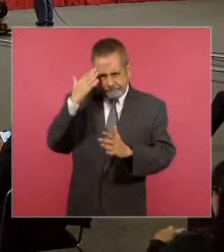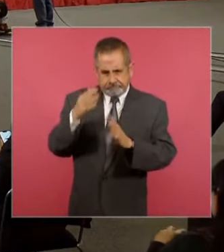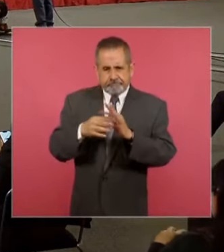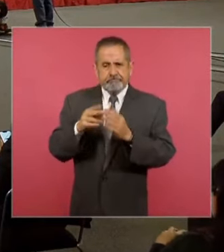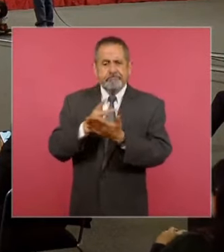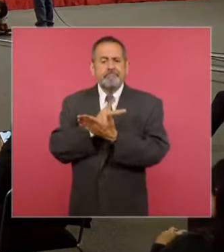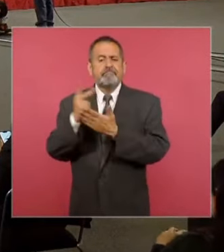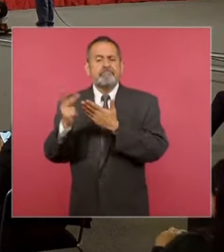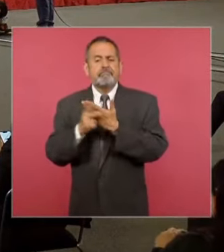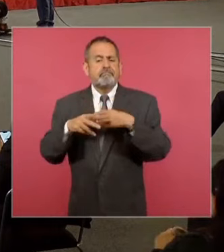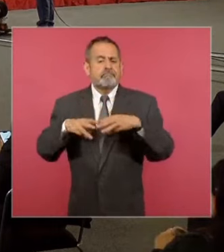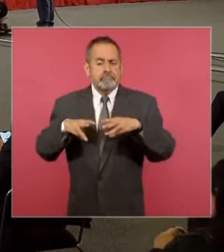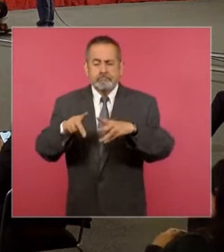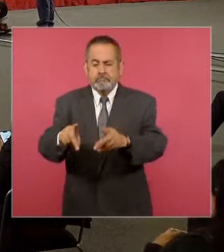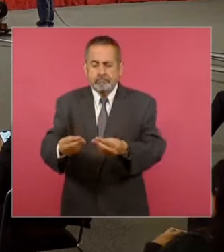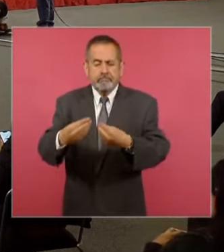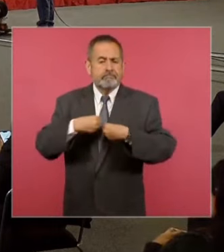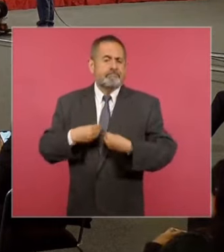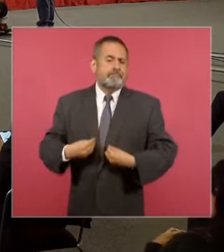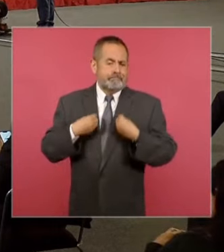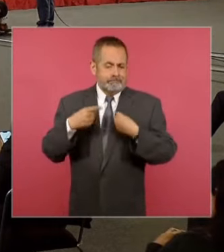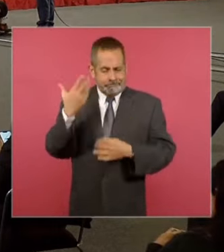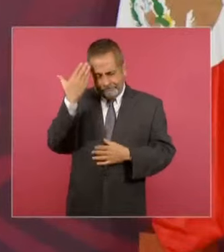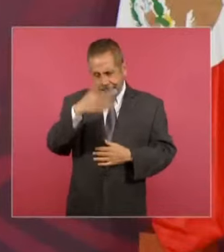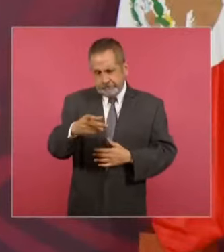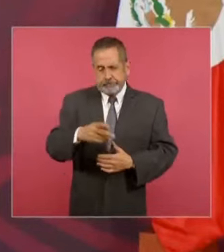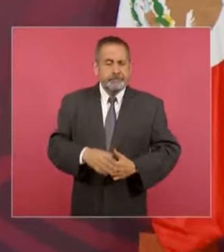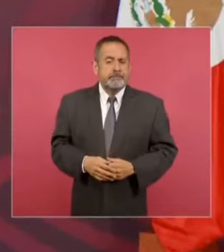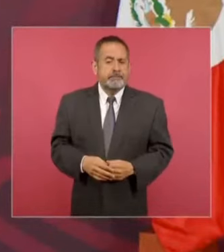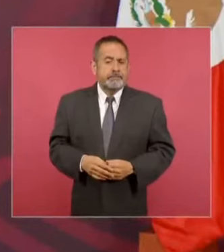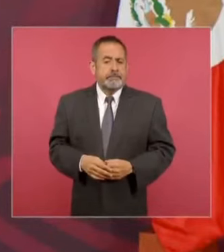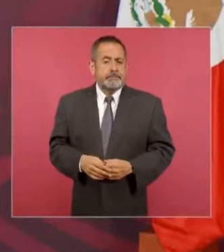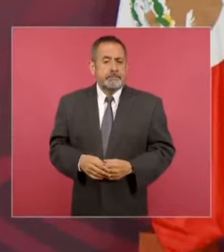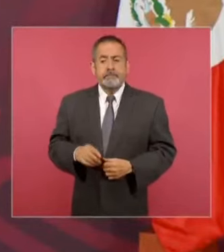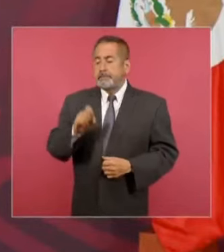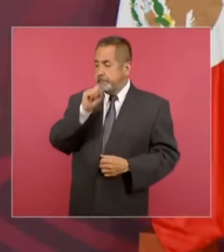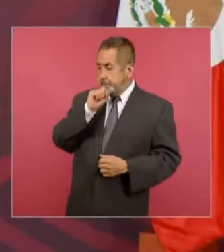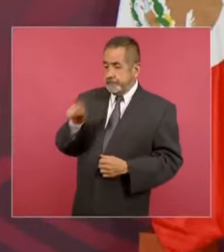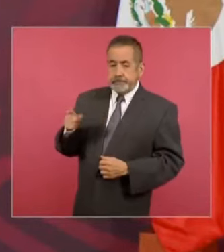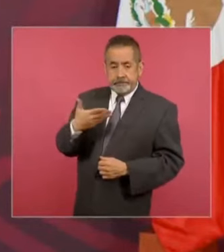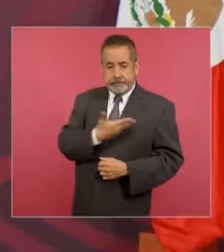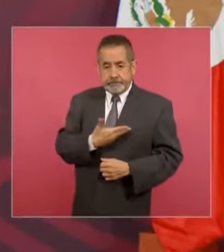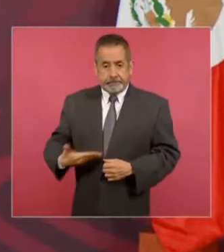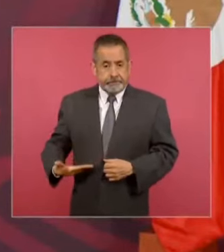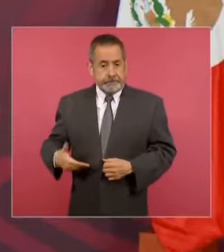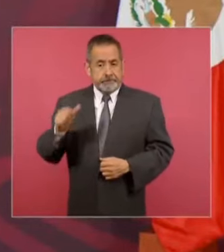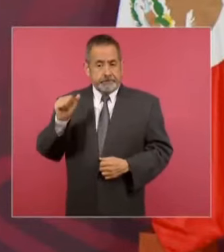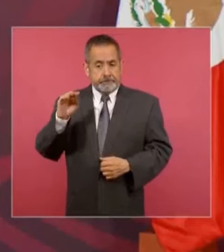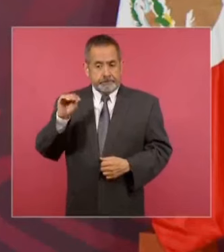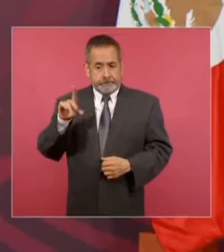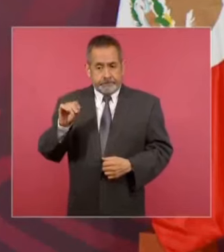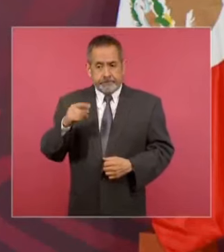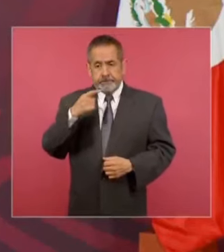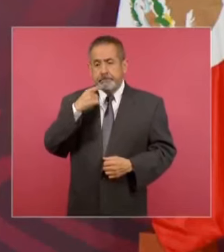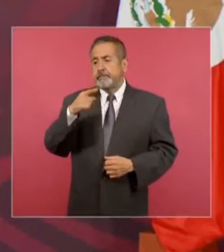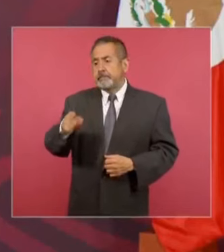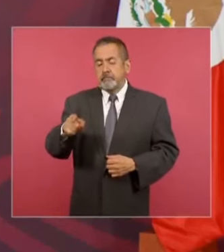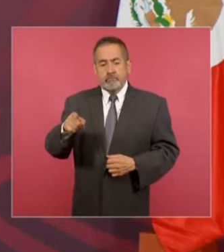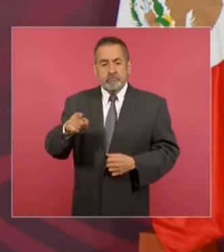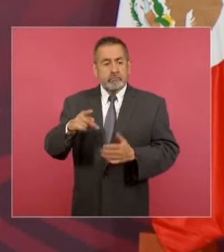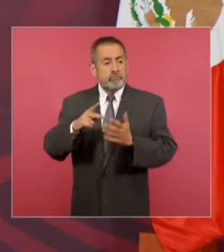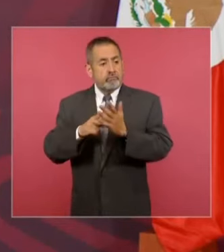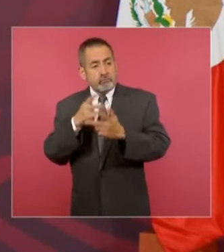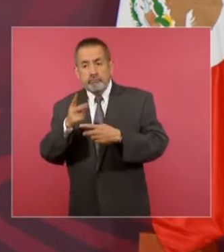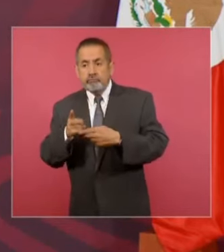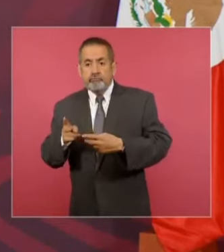programa Sembrando Vida. También el presidente se manifestó a favor de no permitir nunca más